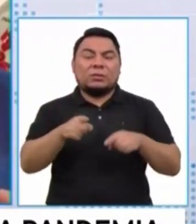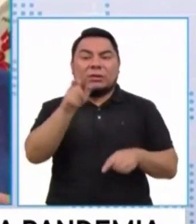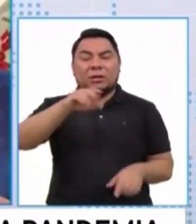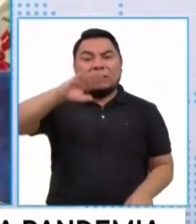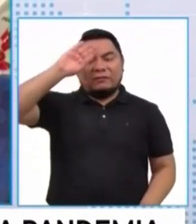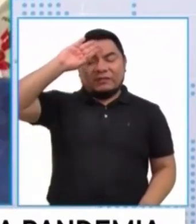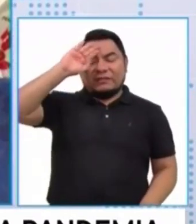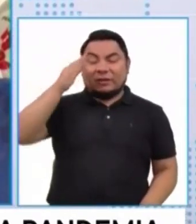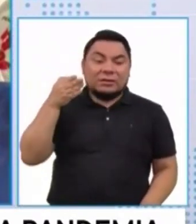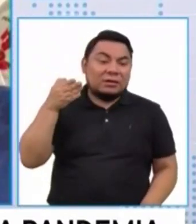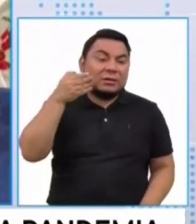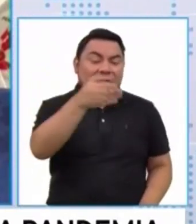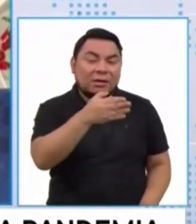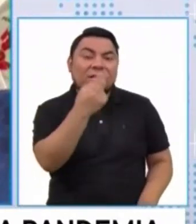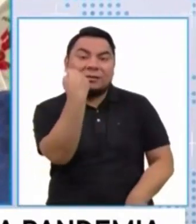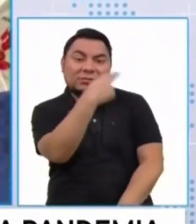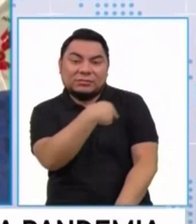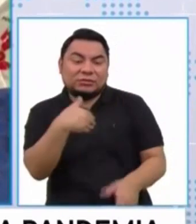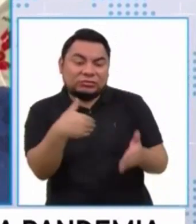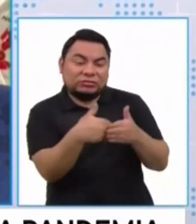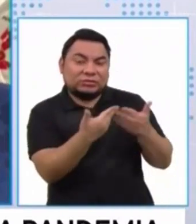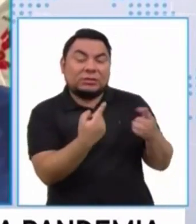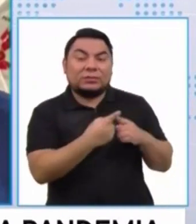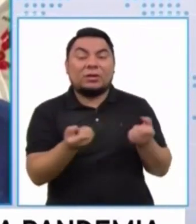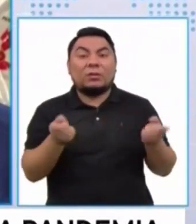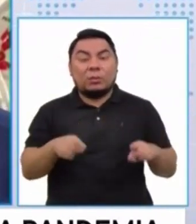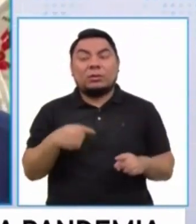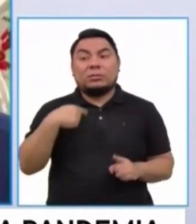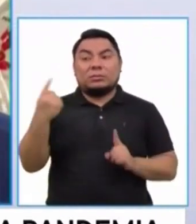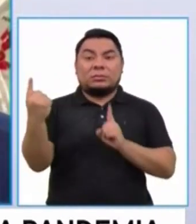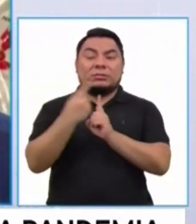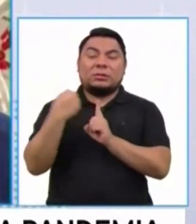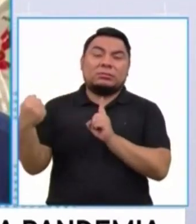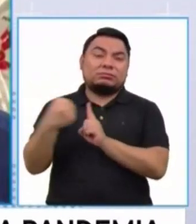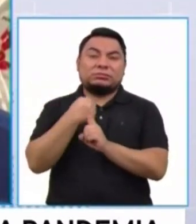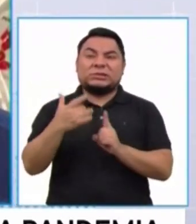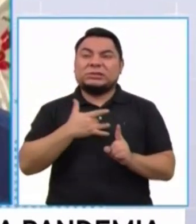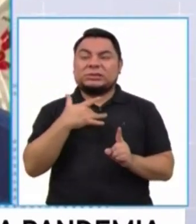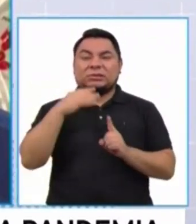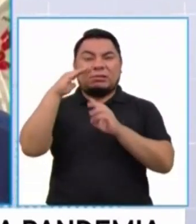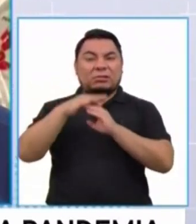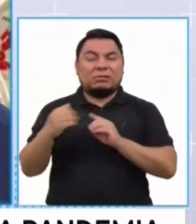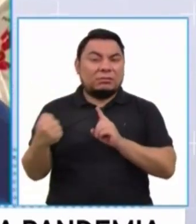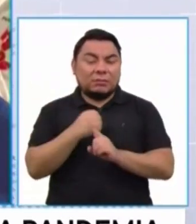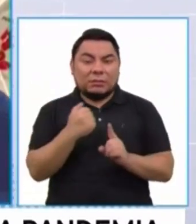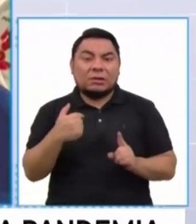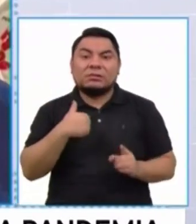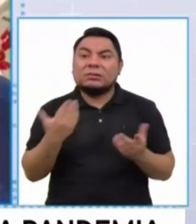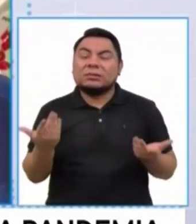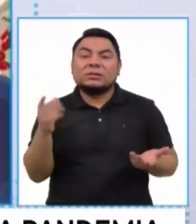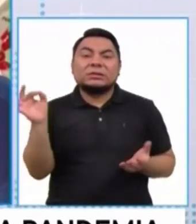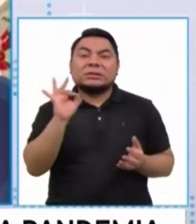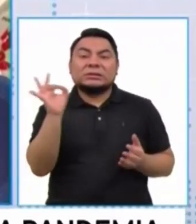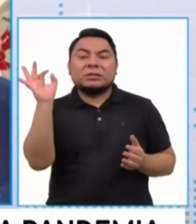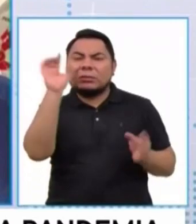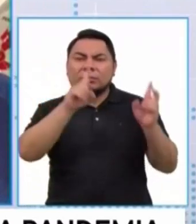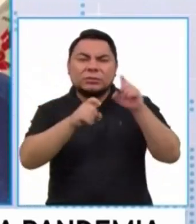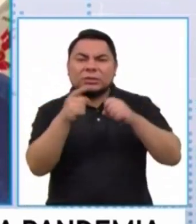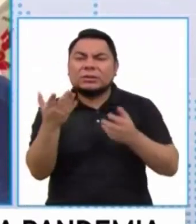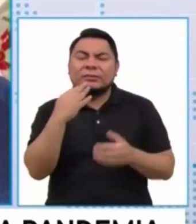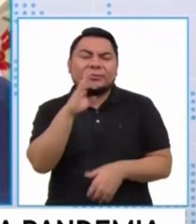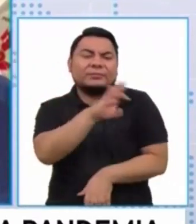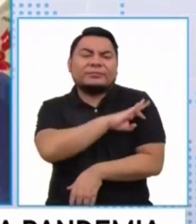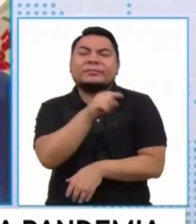está enfermo va a la posta de salud, pero cuando uno se siente desguarnecido, nadie se pregunta qué